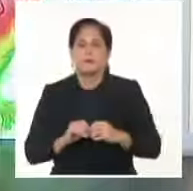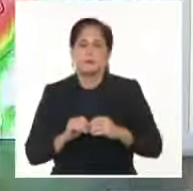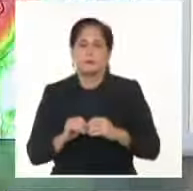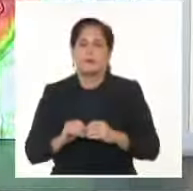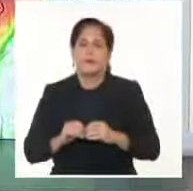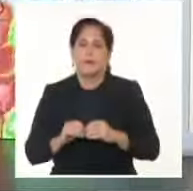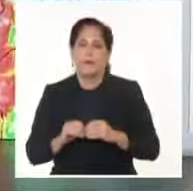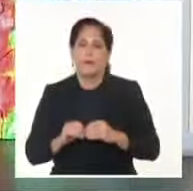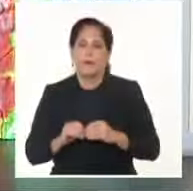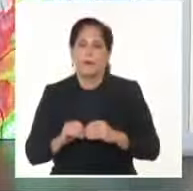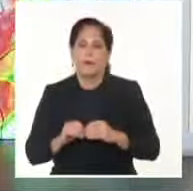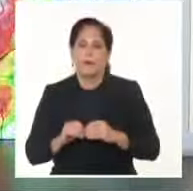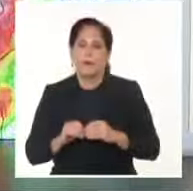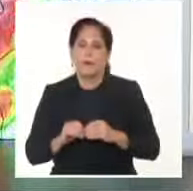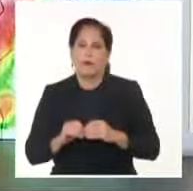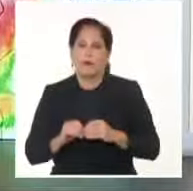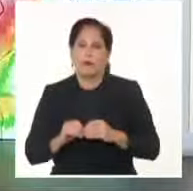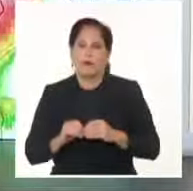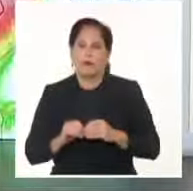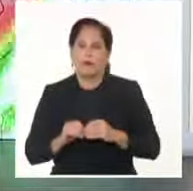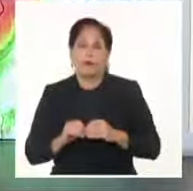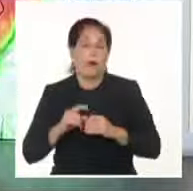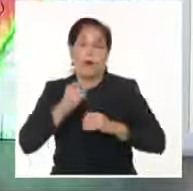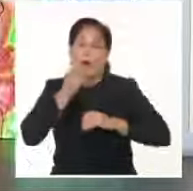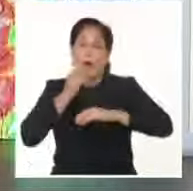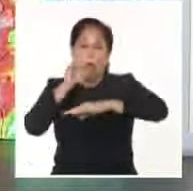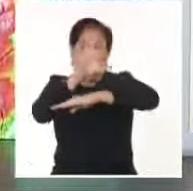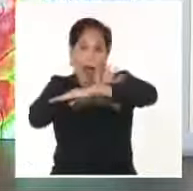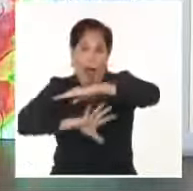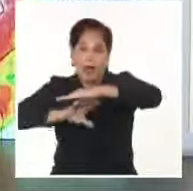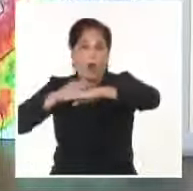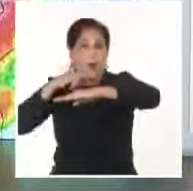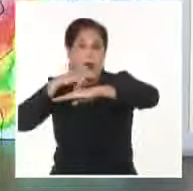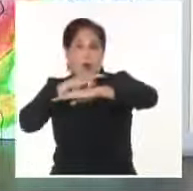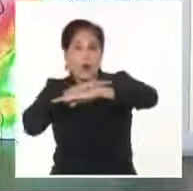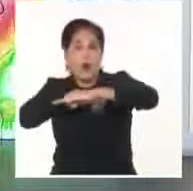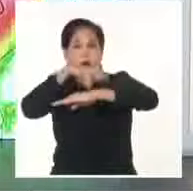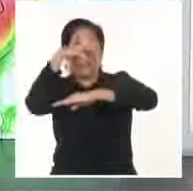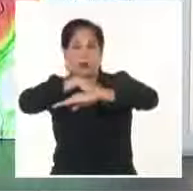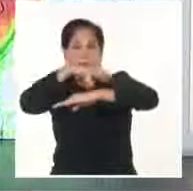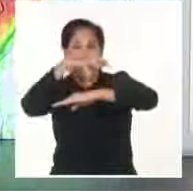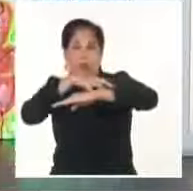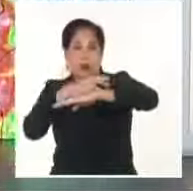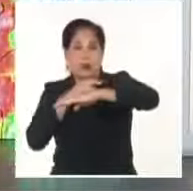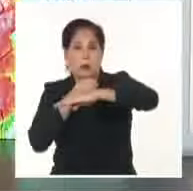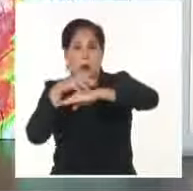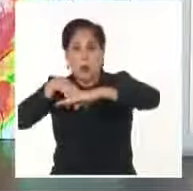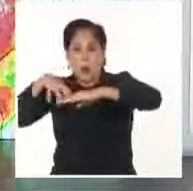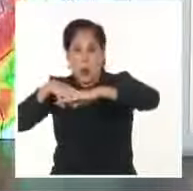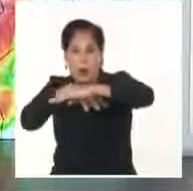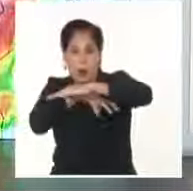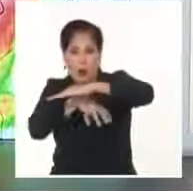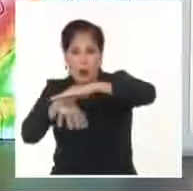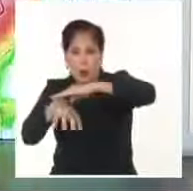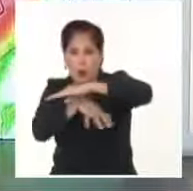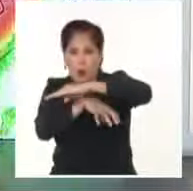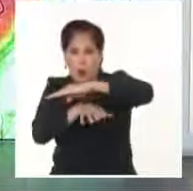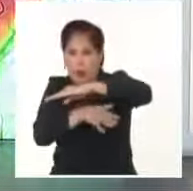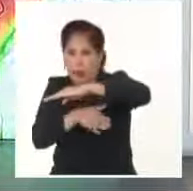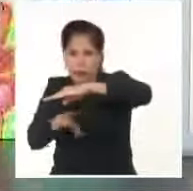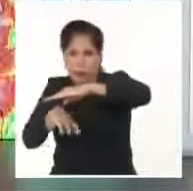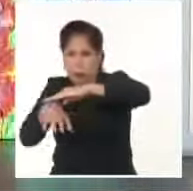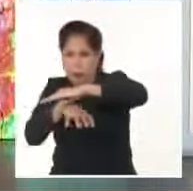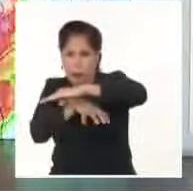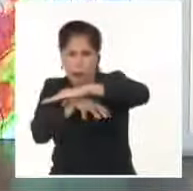provincia de Granma y observen sus áreas de chubascos y uvias más fuertes que se encuentran bastante desorganizadas. El centro está acá, tenemos algunas áreas